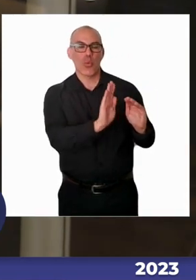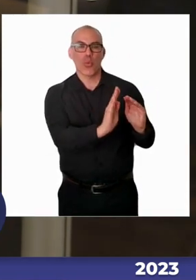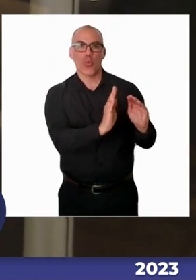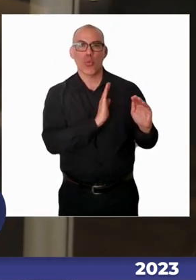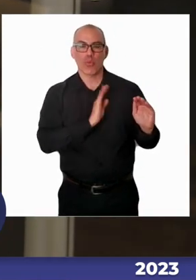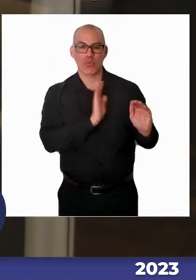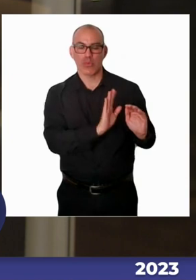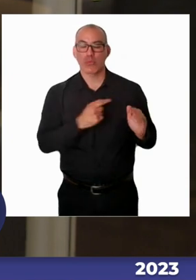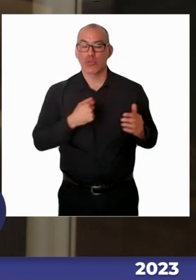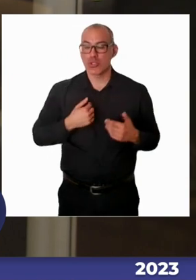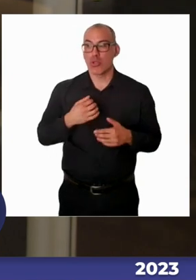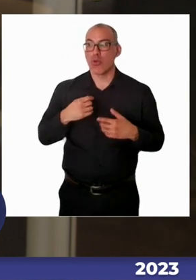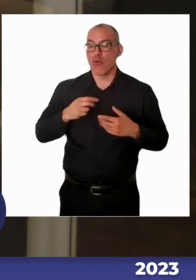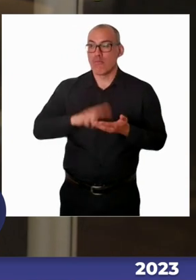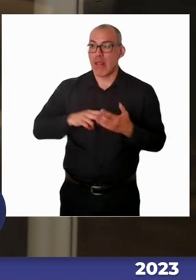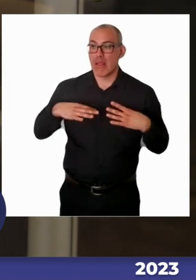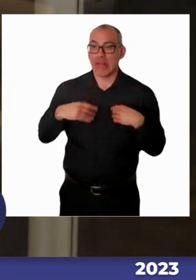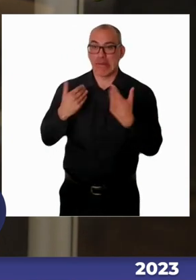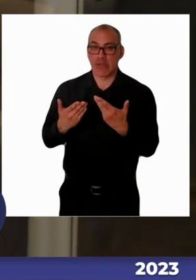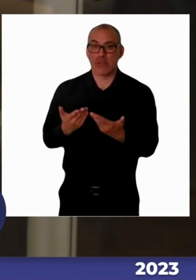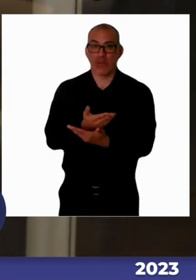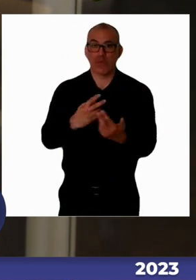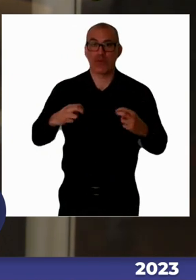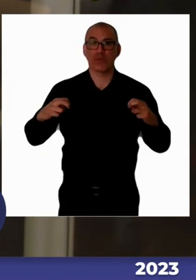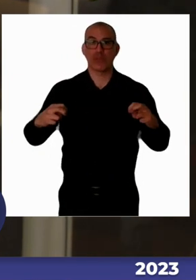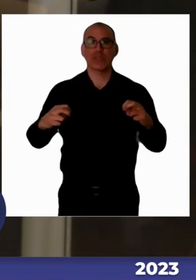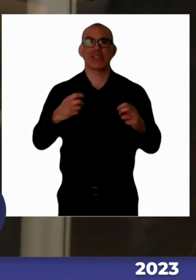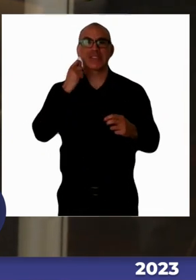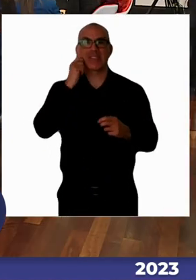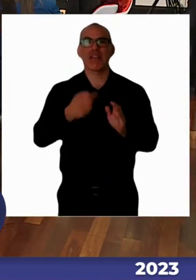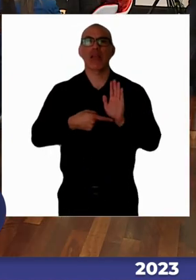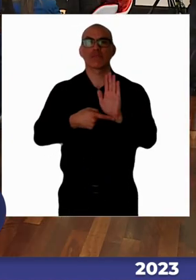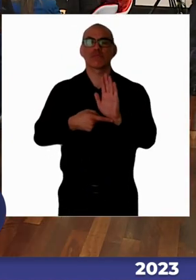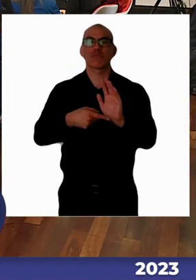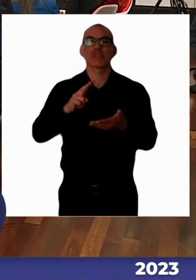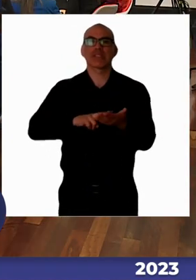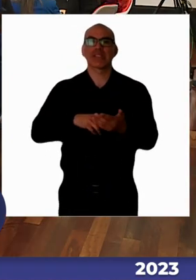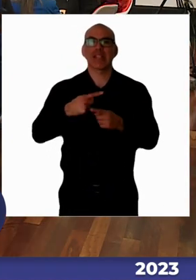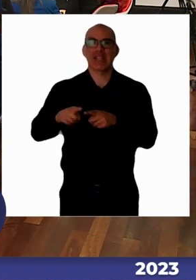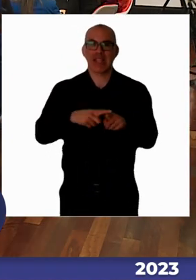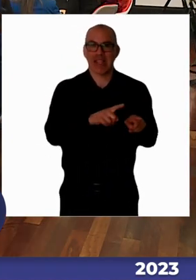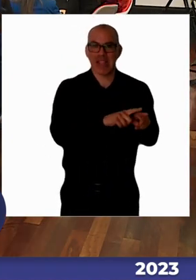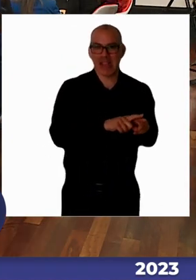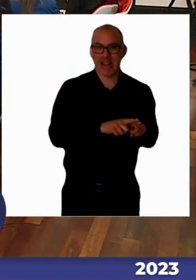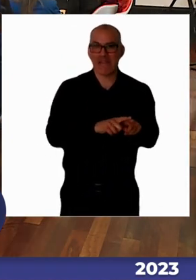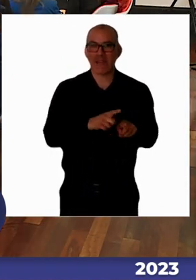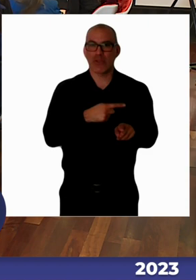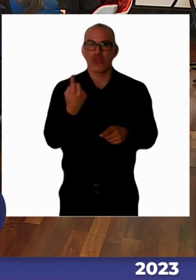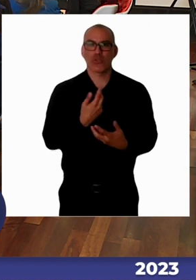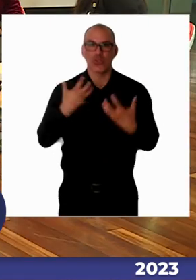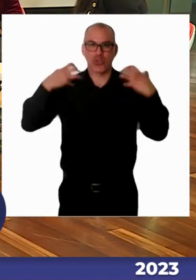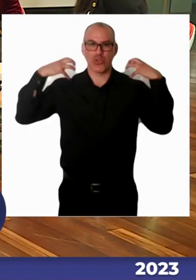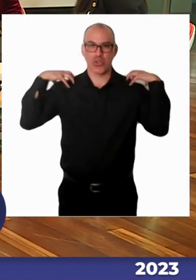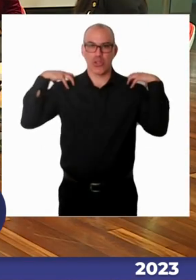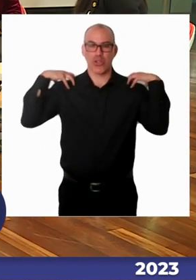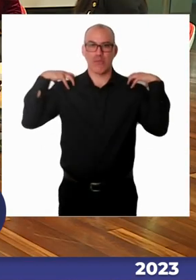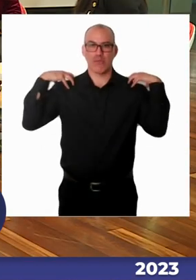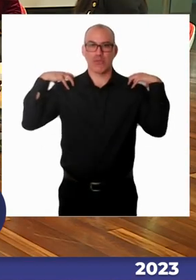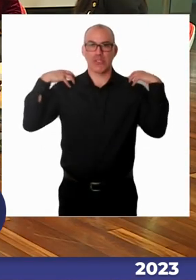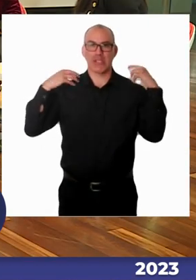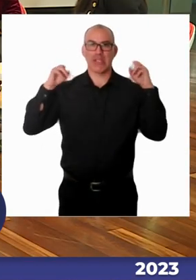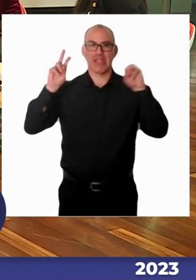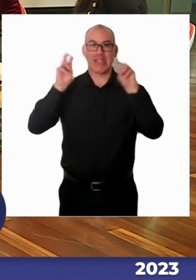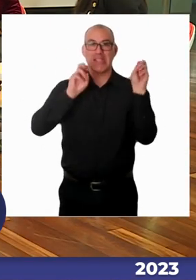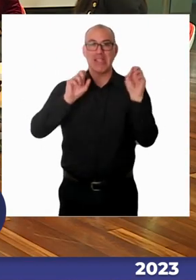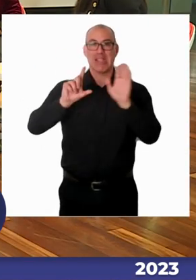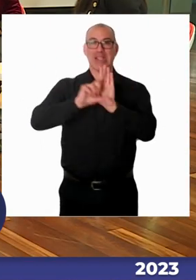tardar de ser muy rápida. Tres cositas para que no se me olvide. Primero, no puedes renunciar a tu propósito, porque por mujeres como tú